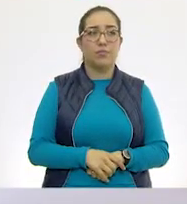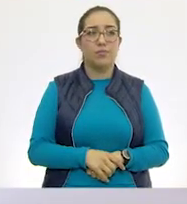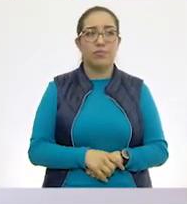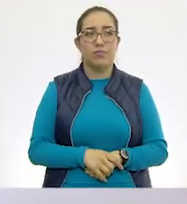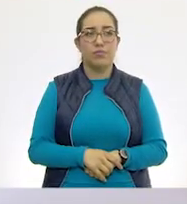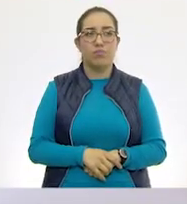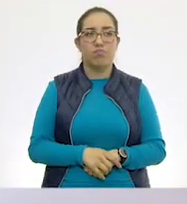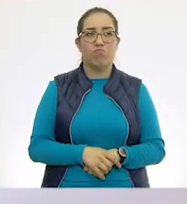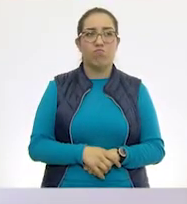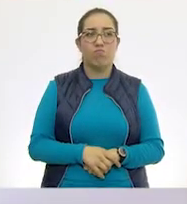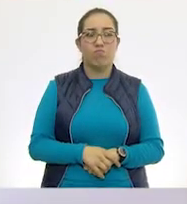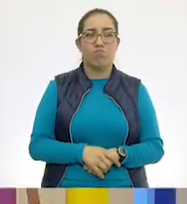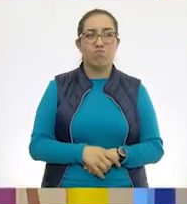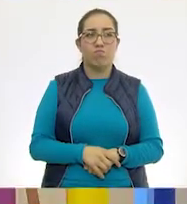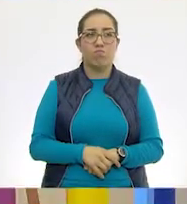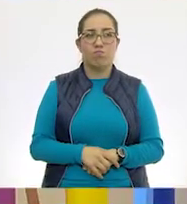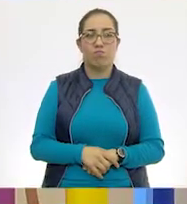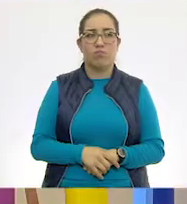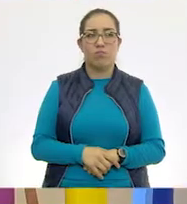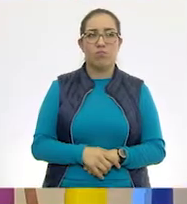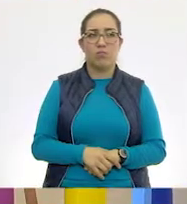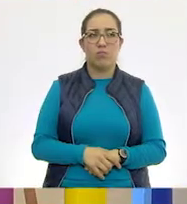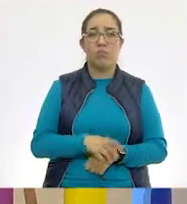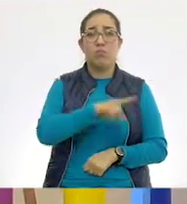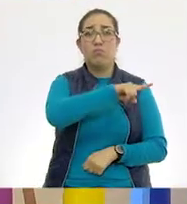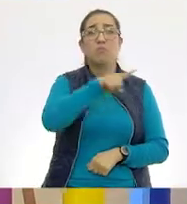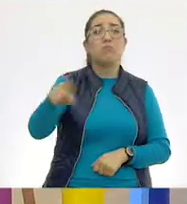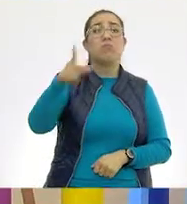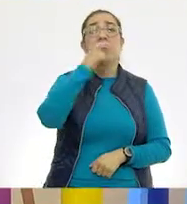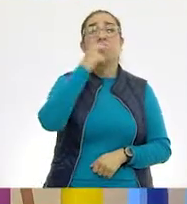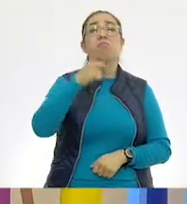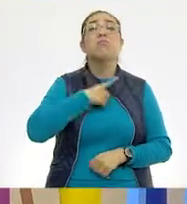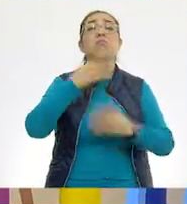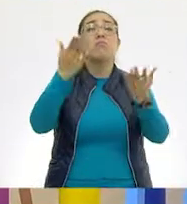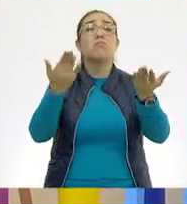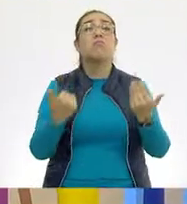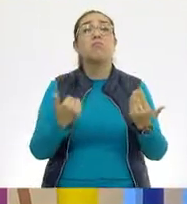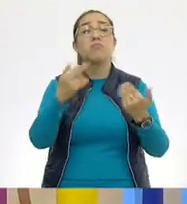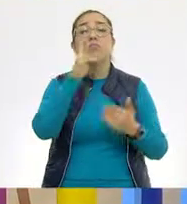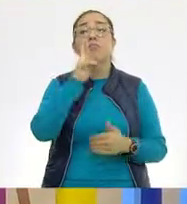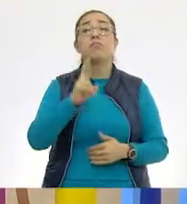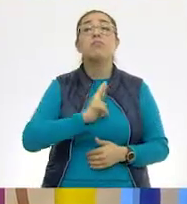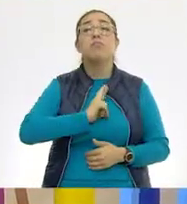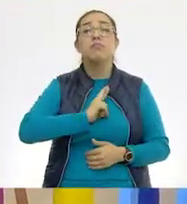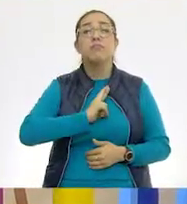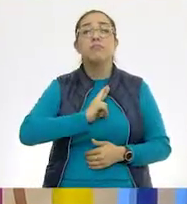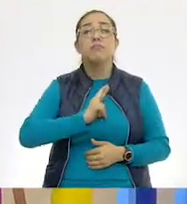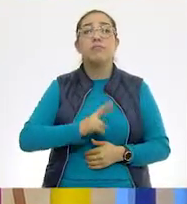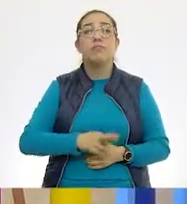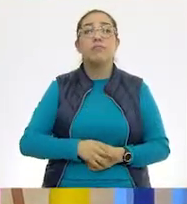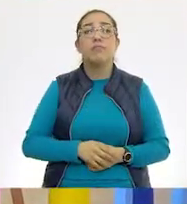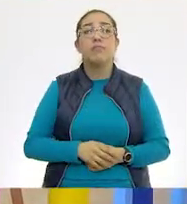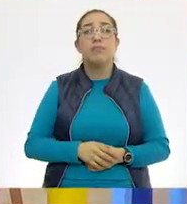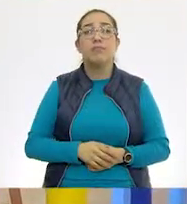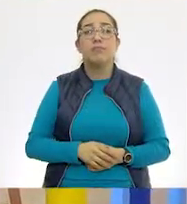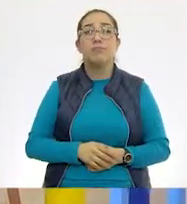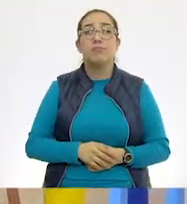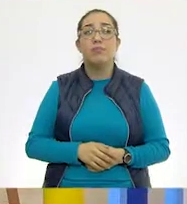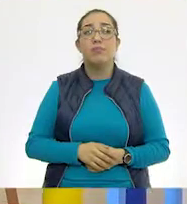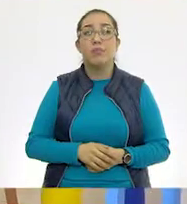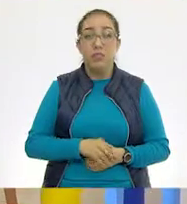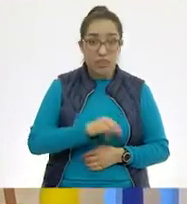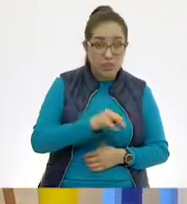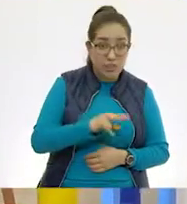animales de matorrales, desiertos o pastizales. ¿Qué dicen niñas y niños del tercer grado? Ah, es cierto, sí,